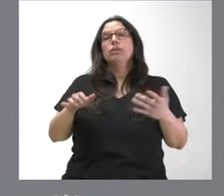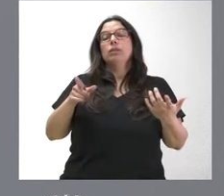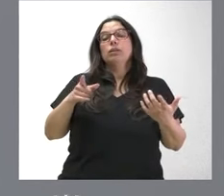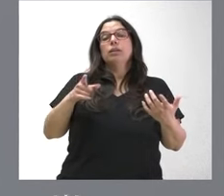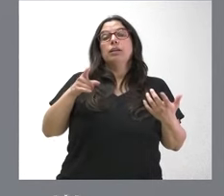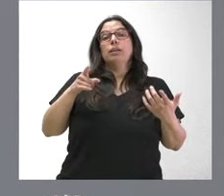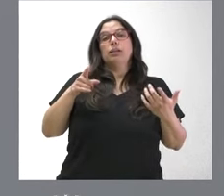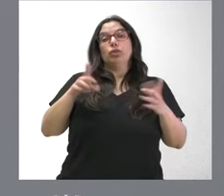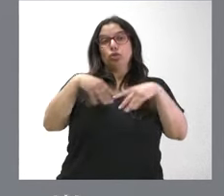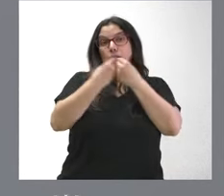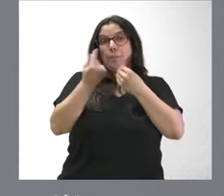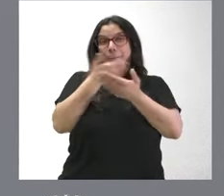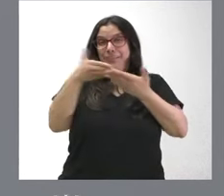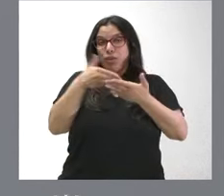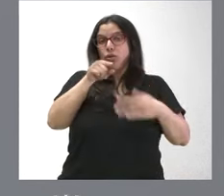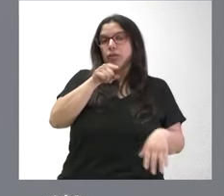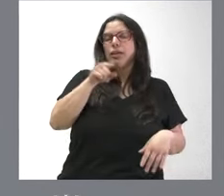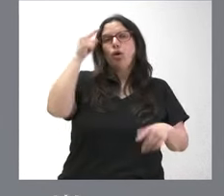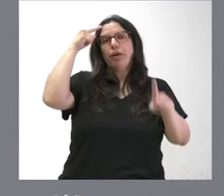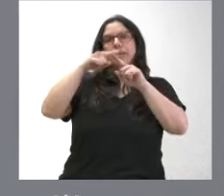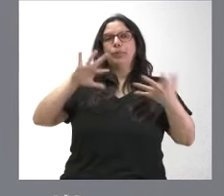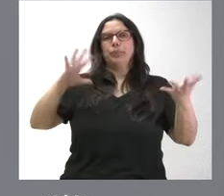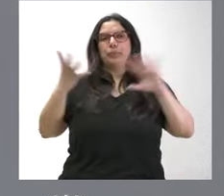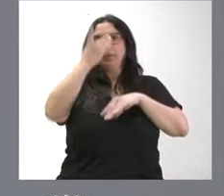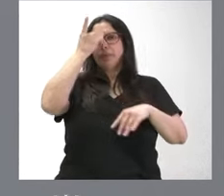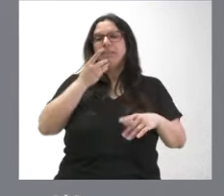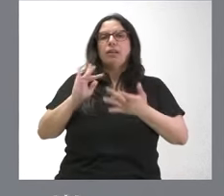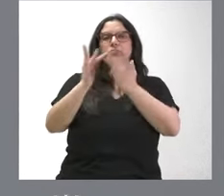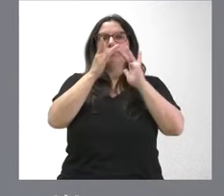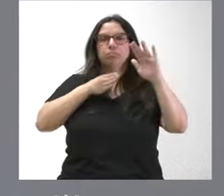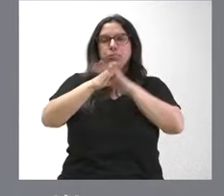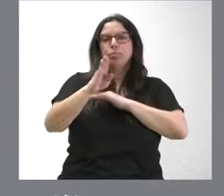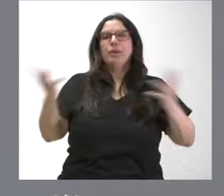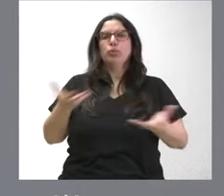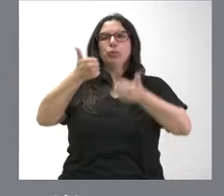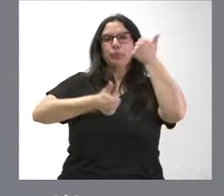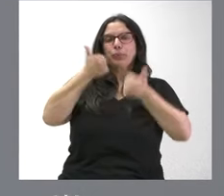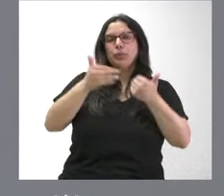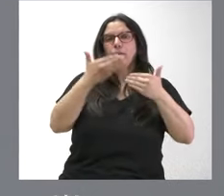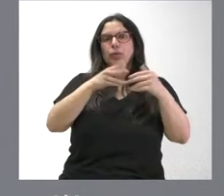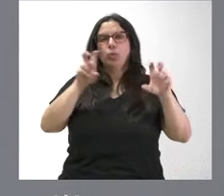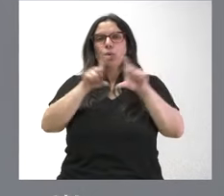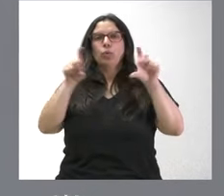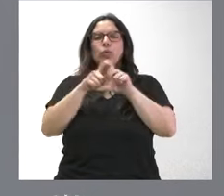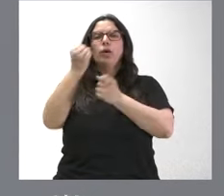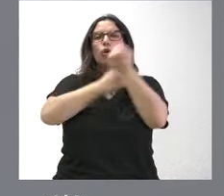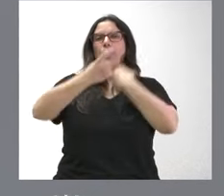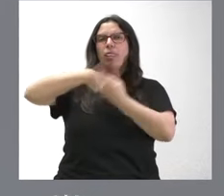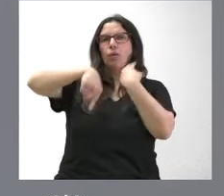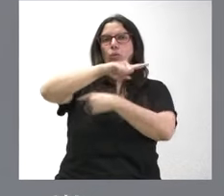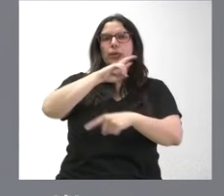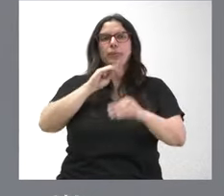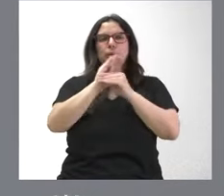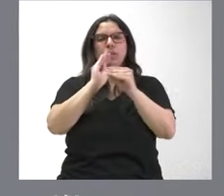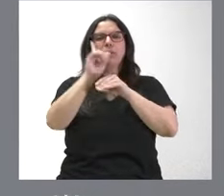de euros tienen como objetivo la transición digital y conectividad, el impulso de la competitividad, innovación empresarial, economía circular y sostenible, la